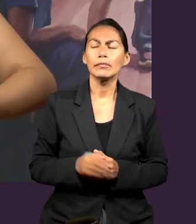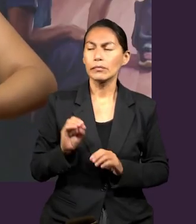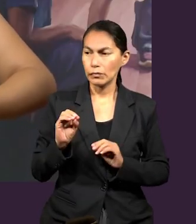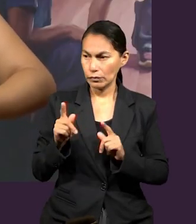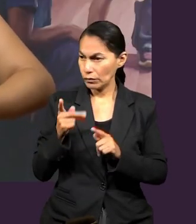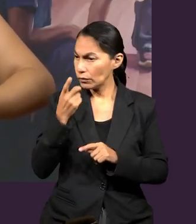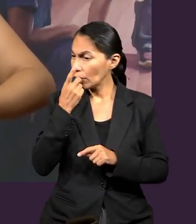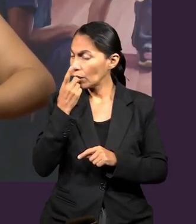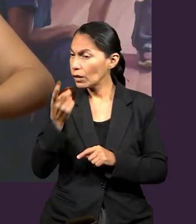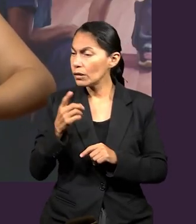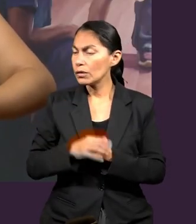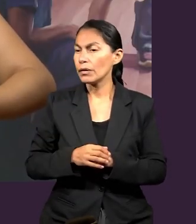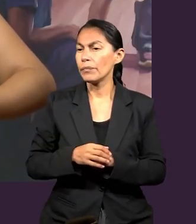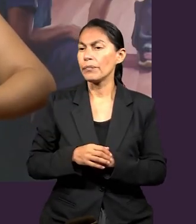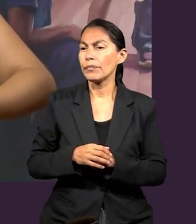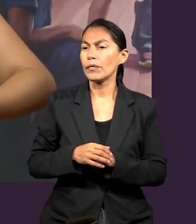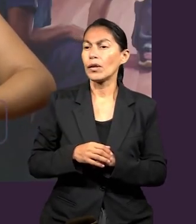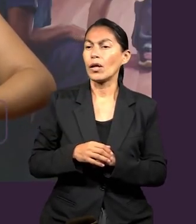Dice,